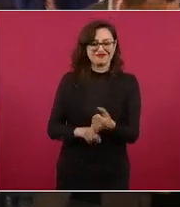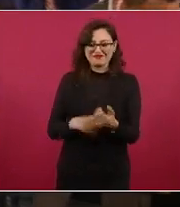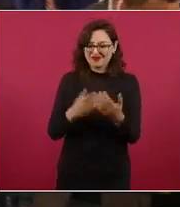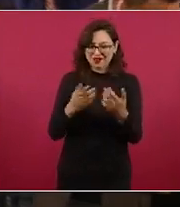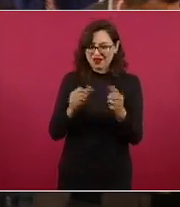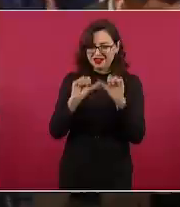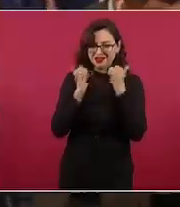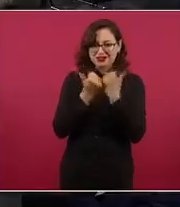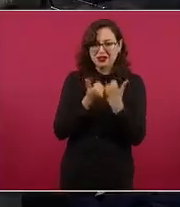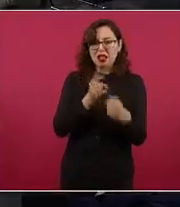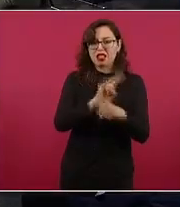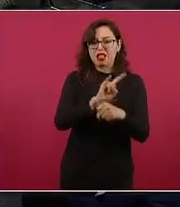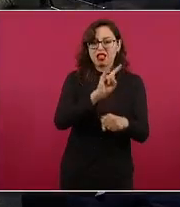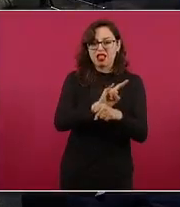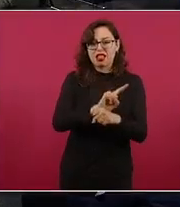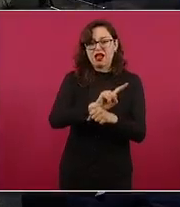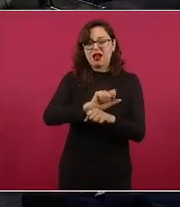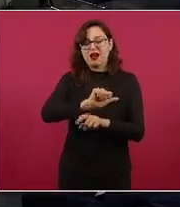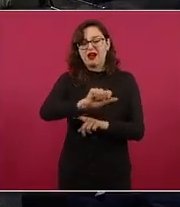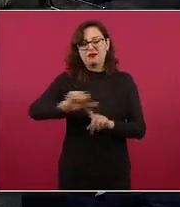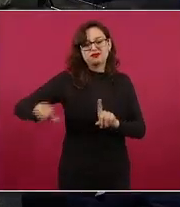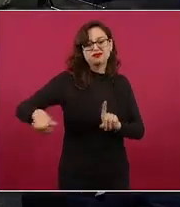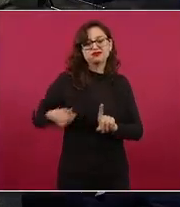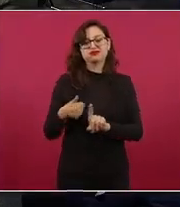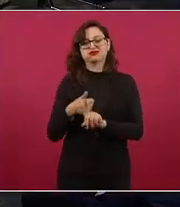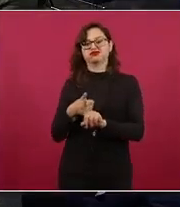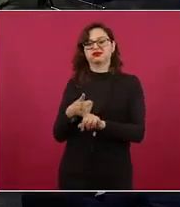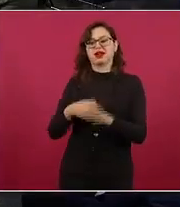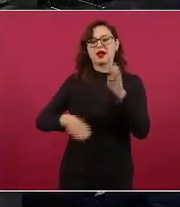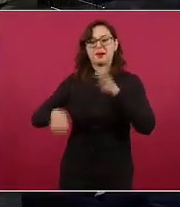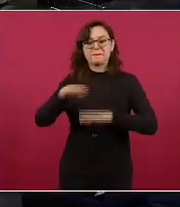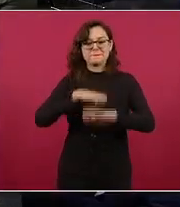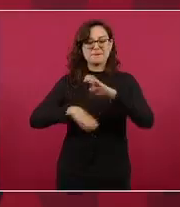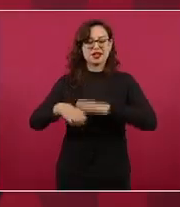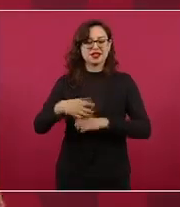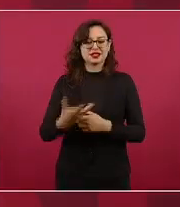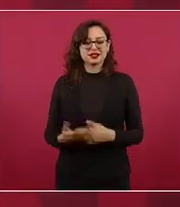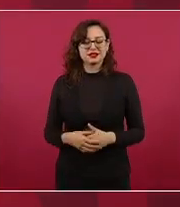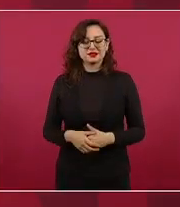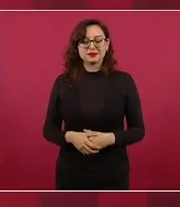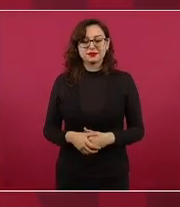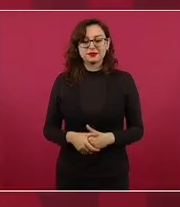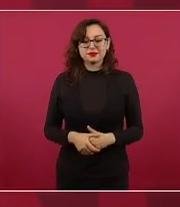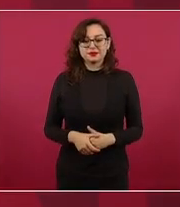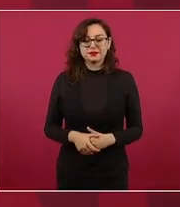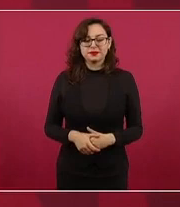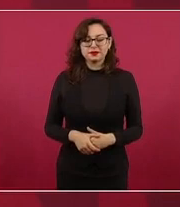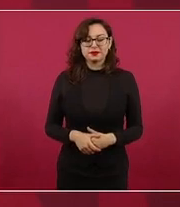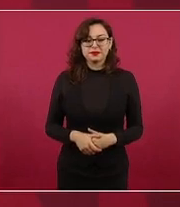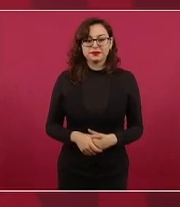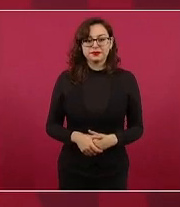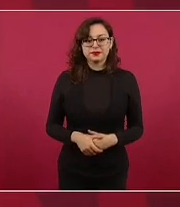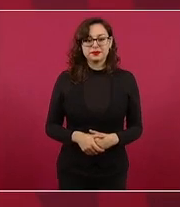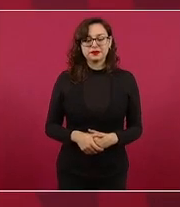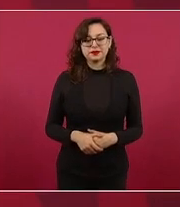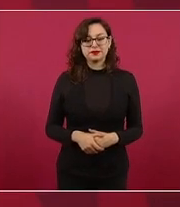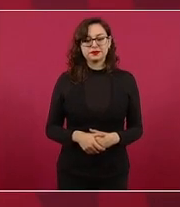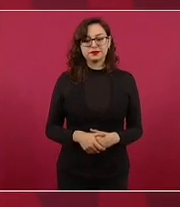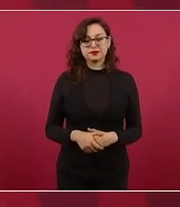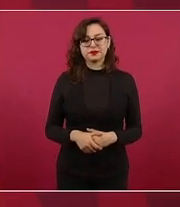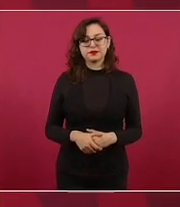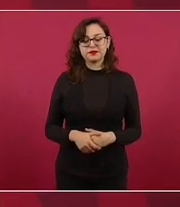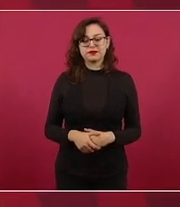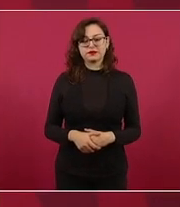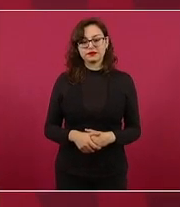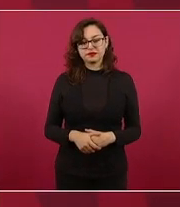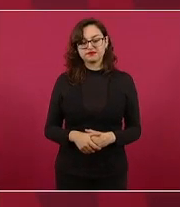pues es que no no no no se resignan a